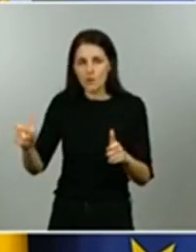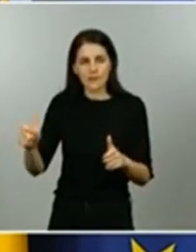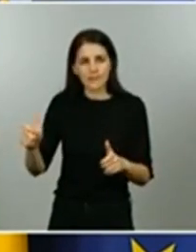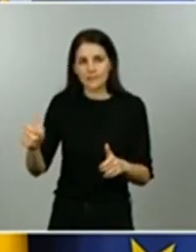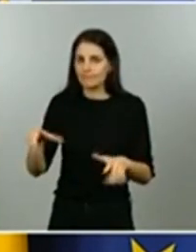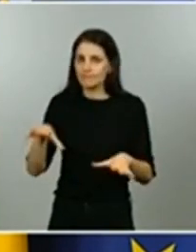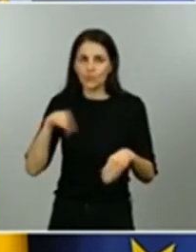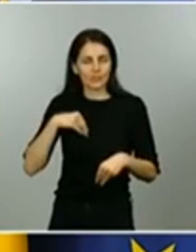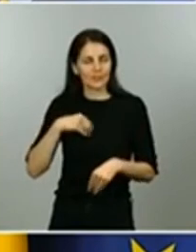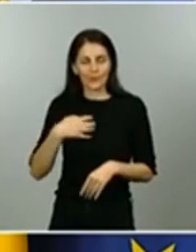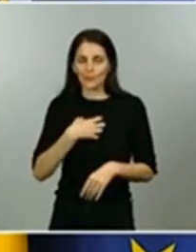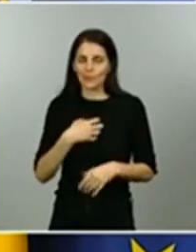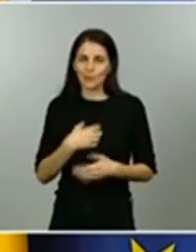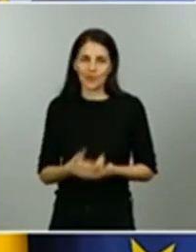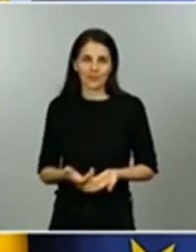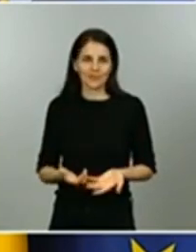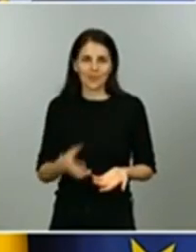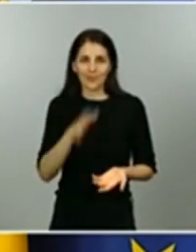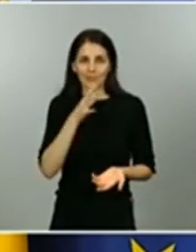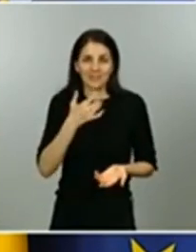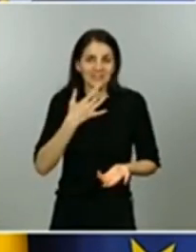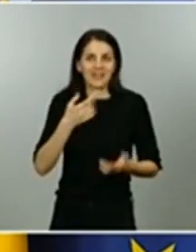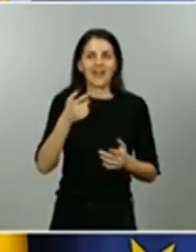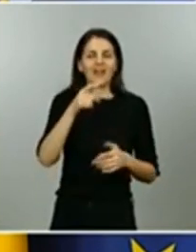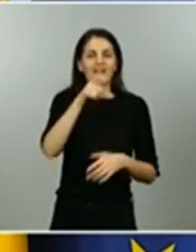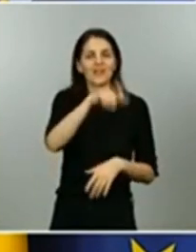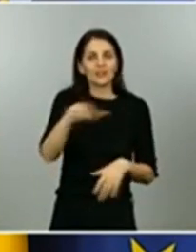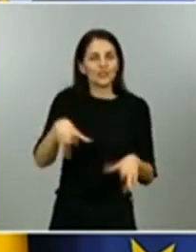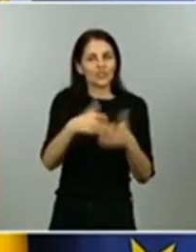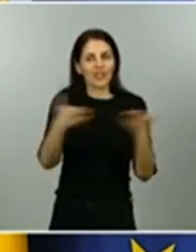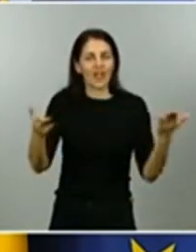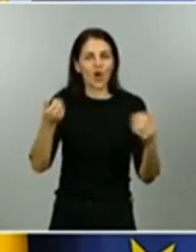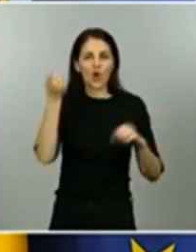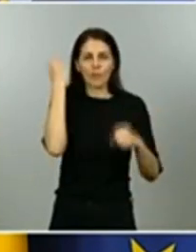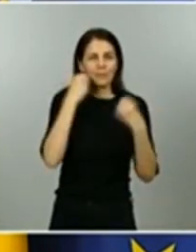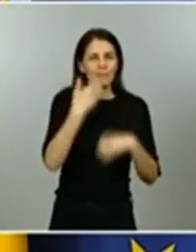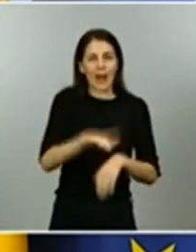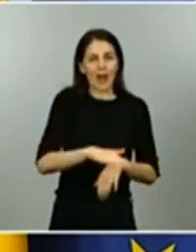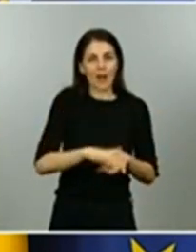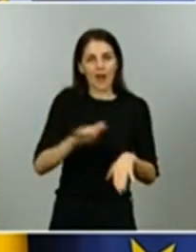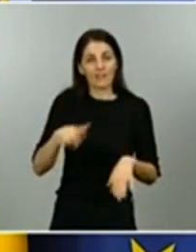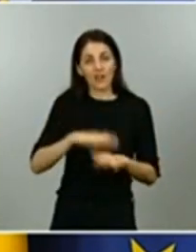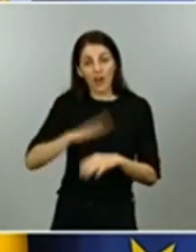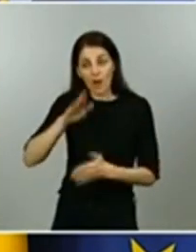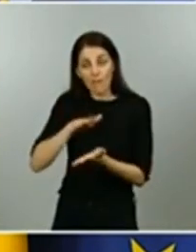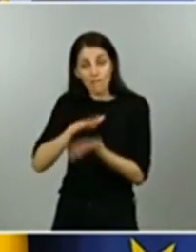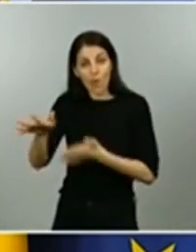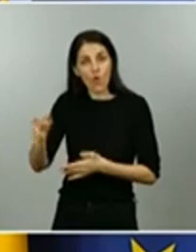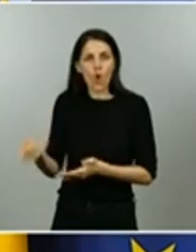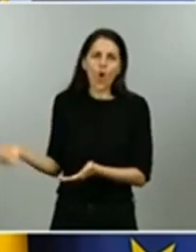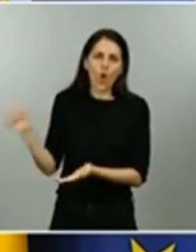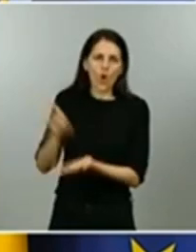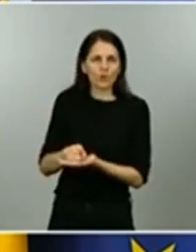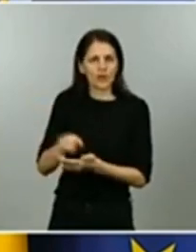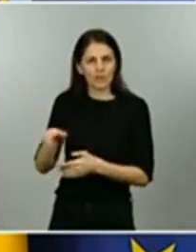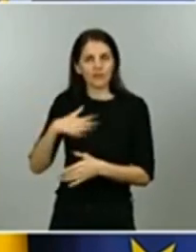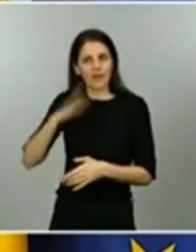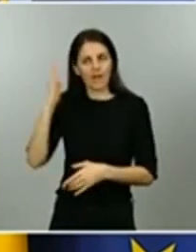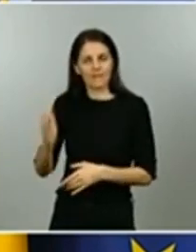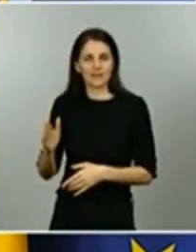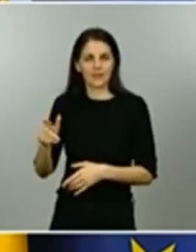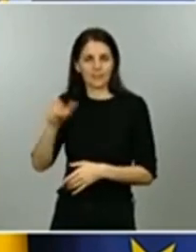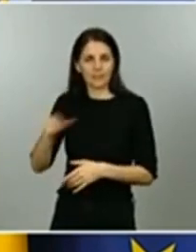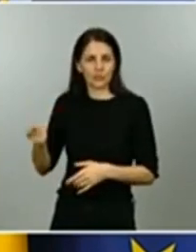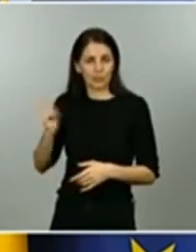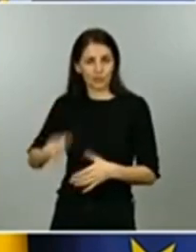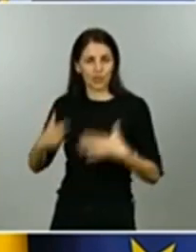tan importante como el colectivo sanitario tuviéramos que ponerlos contra las cuerdas de nuevo yo creo que tenemos que ser conscientes de que todo este proceso